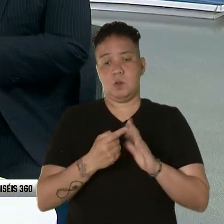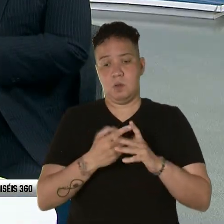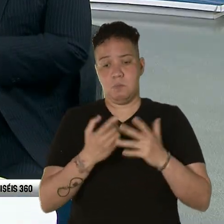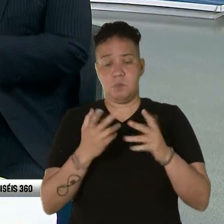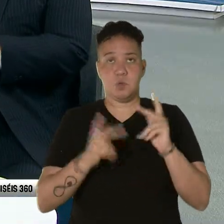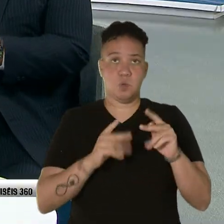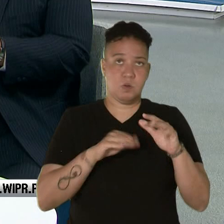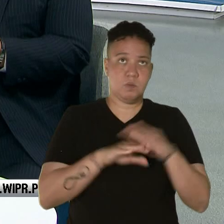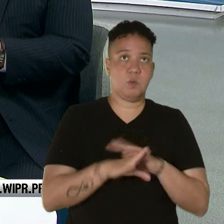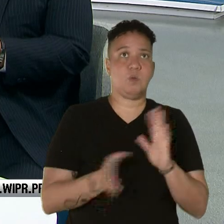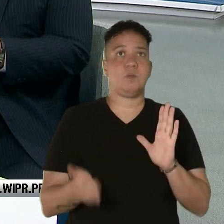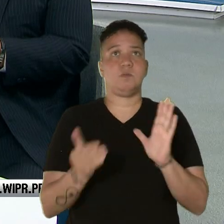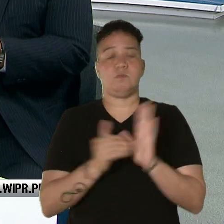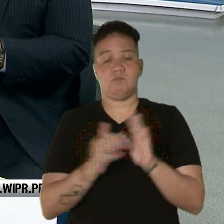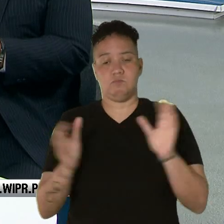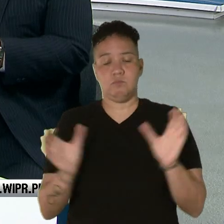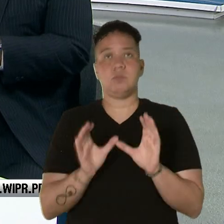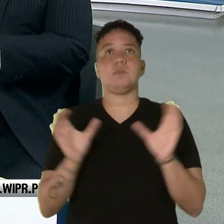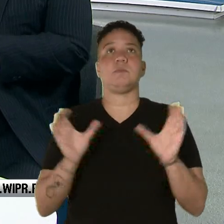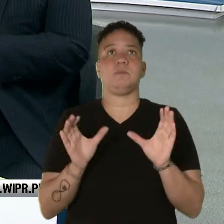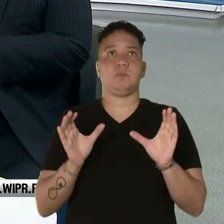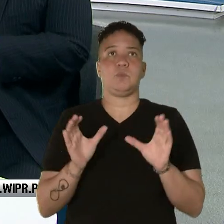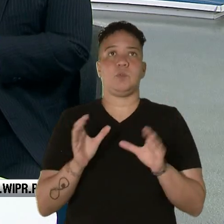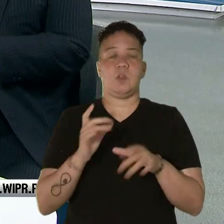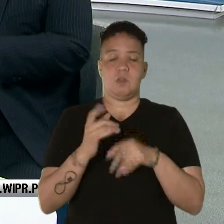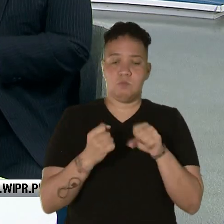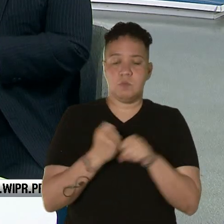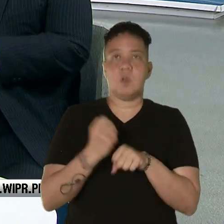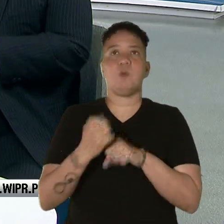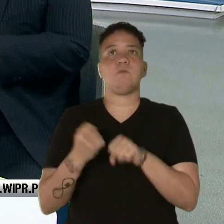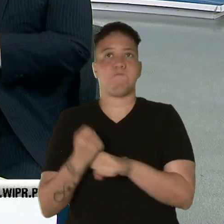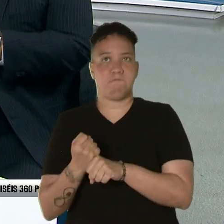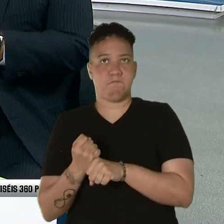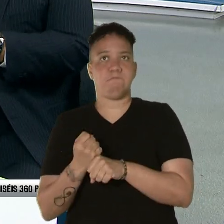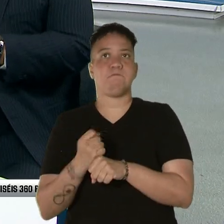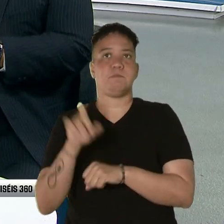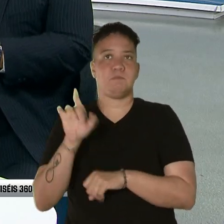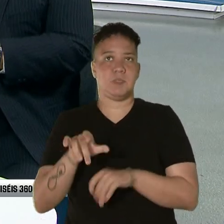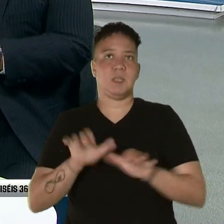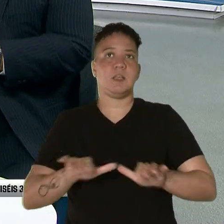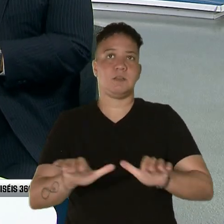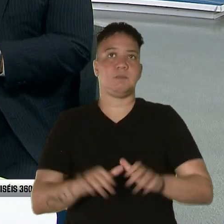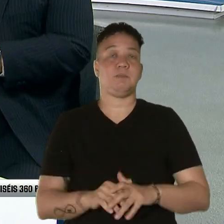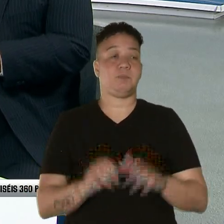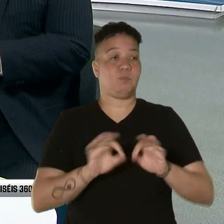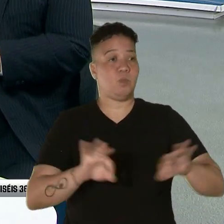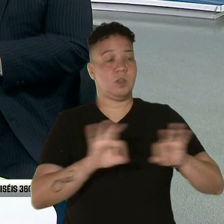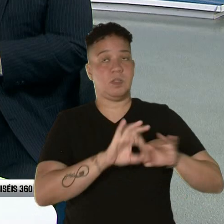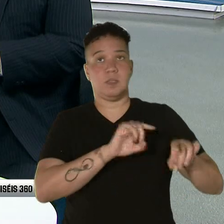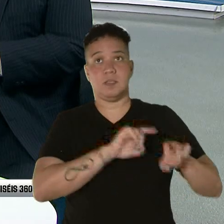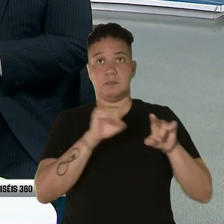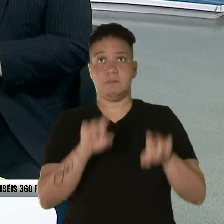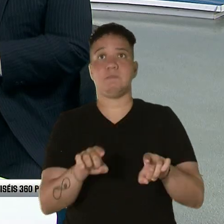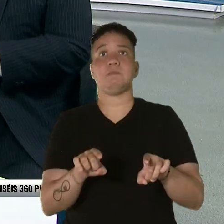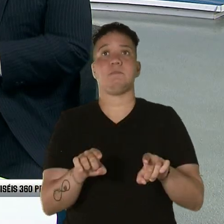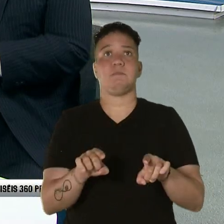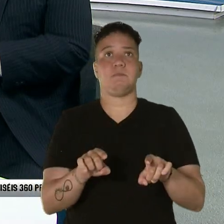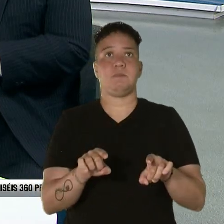y no saben que hay que recertificarse todos los años. Así que lo importante es ir y